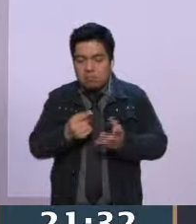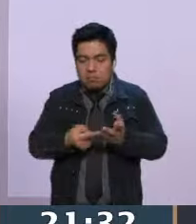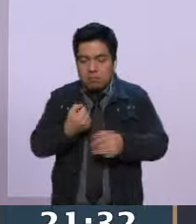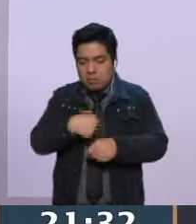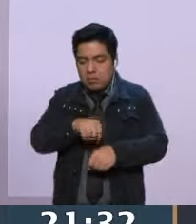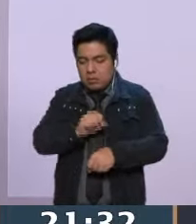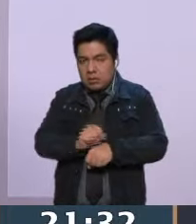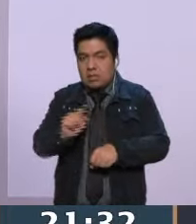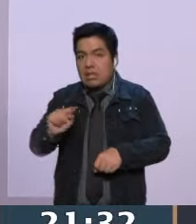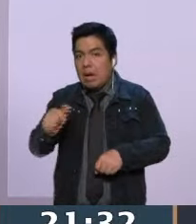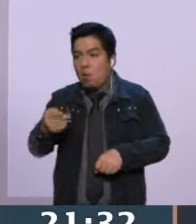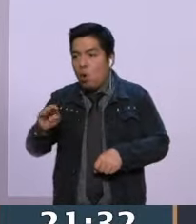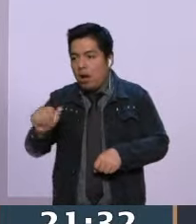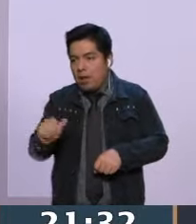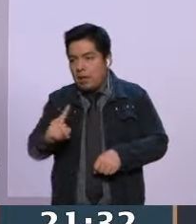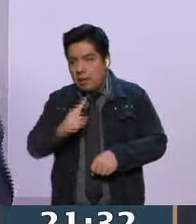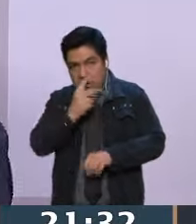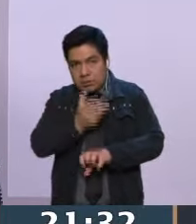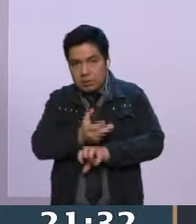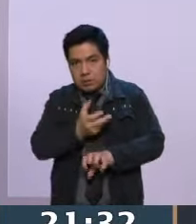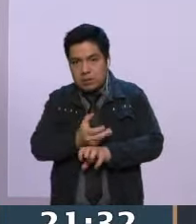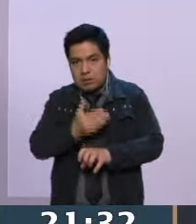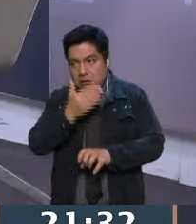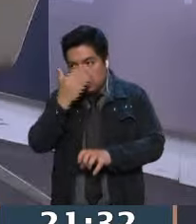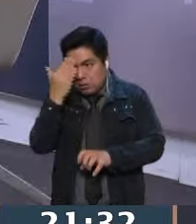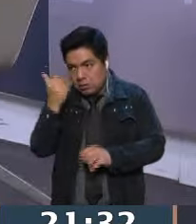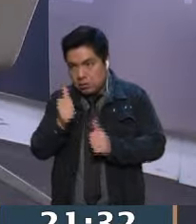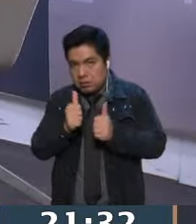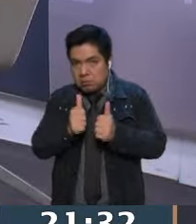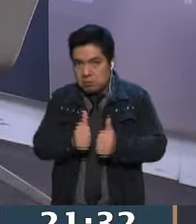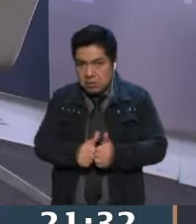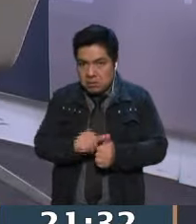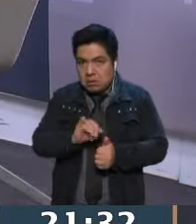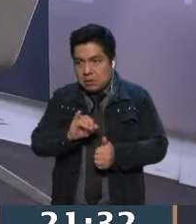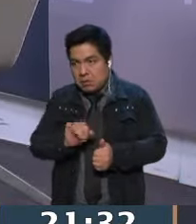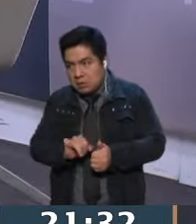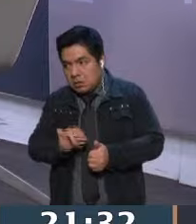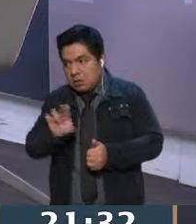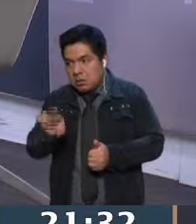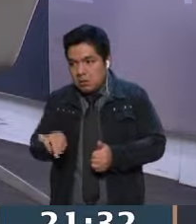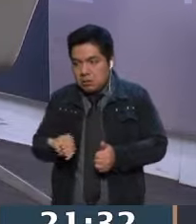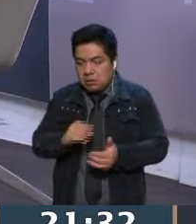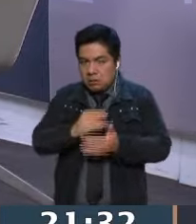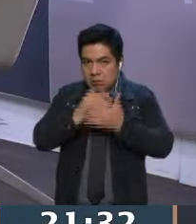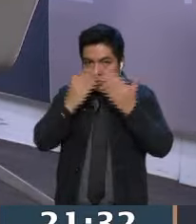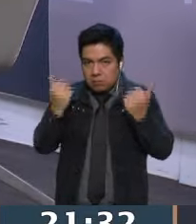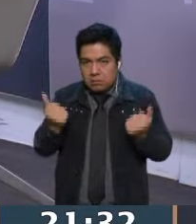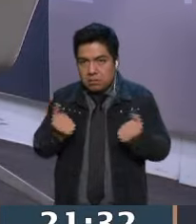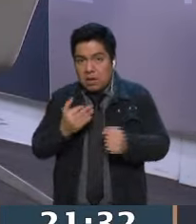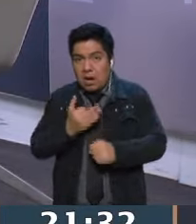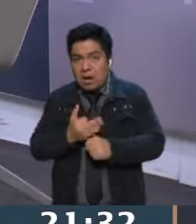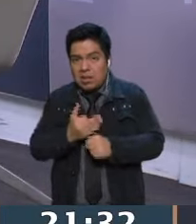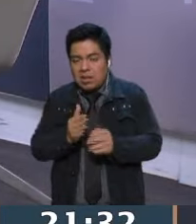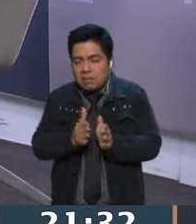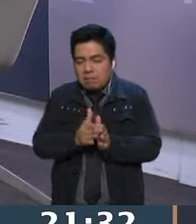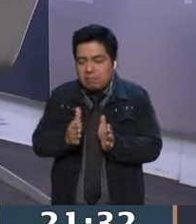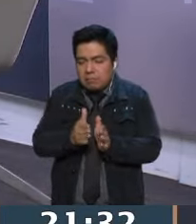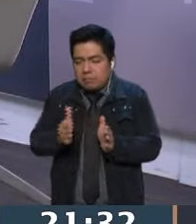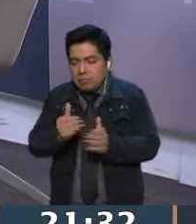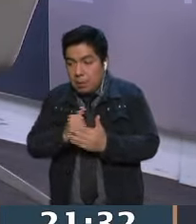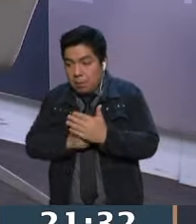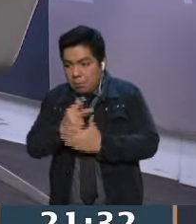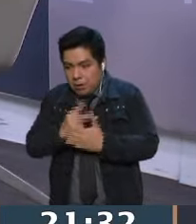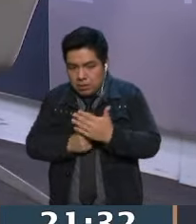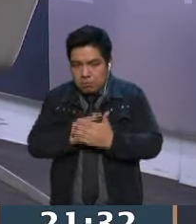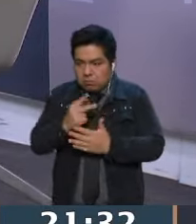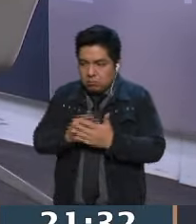pasada Santiago Taboada también estaba en Estados Unidos. No sé si siga por allá, no sé si estén... Digo, creo que el periodo de intercampañas es un momento para planear qué es lo que vas